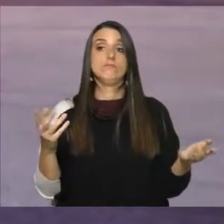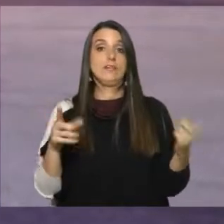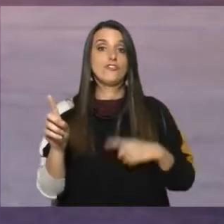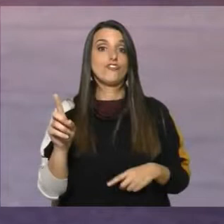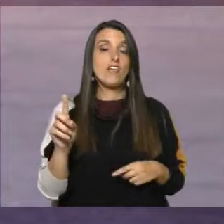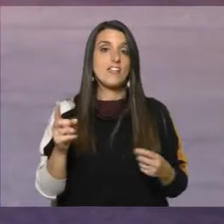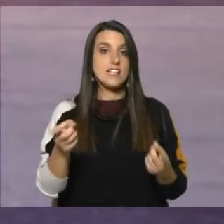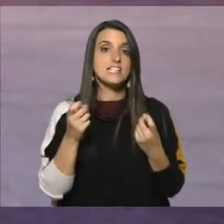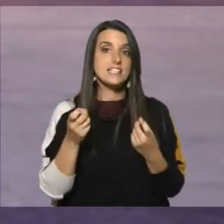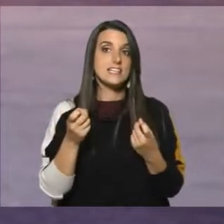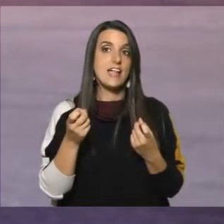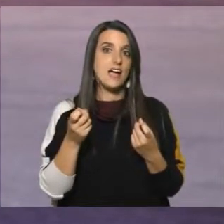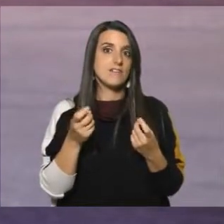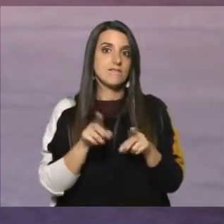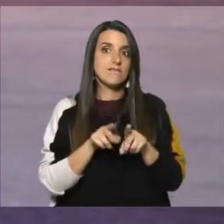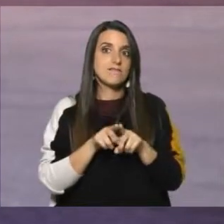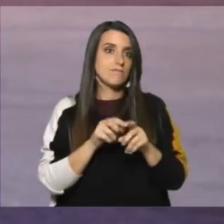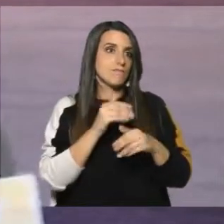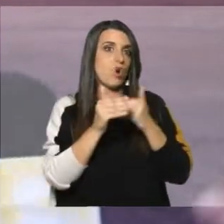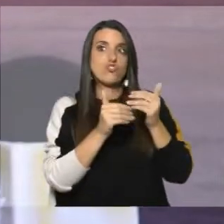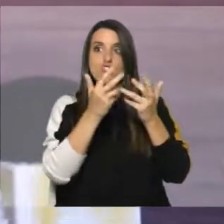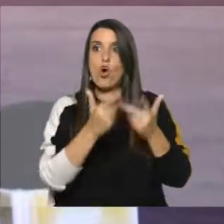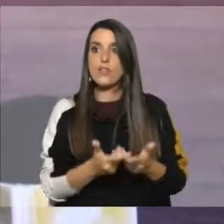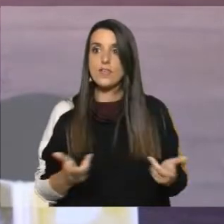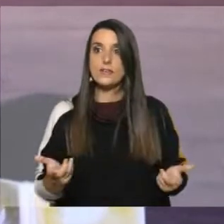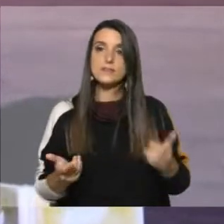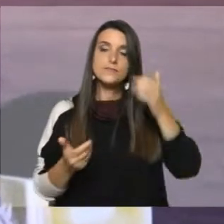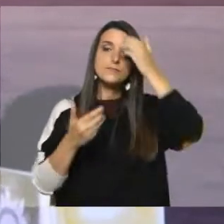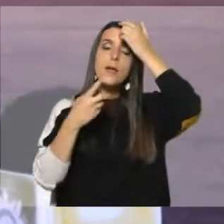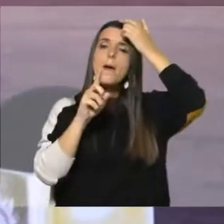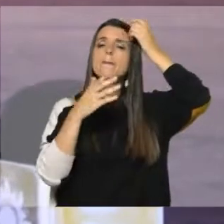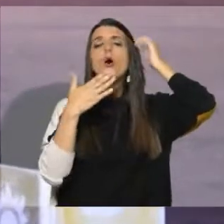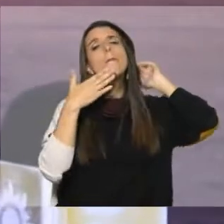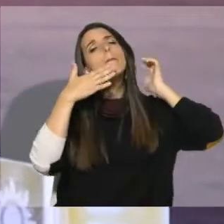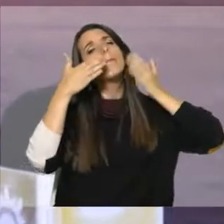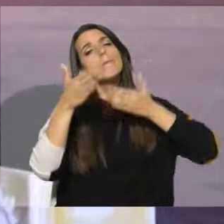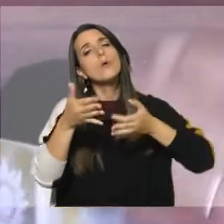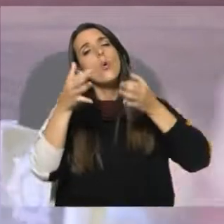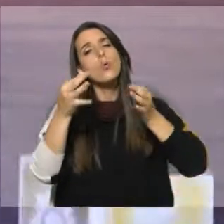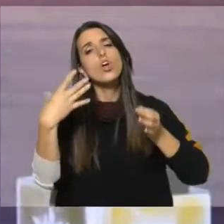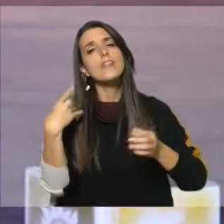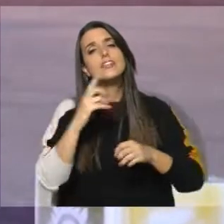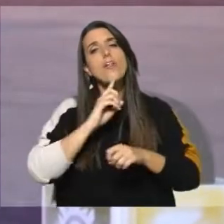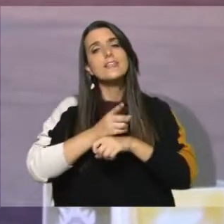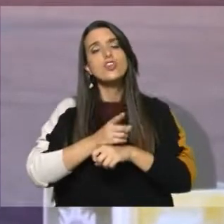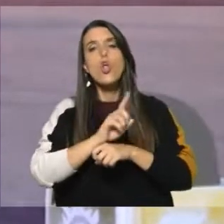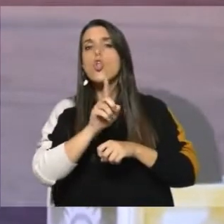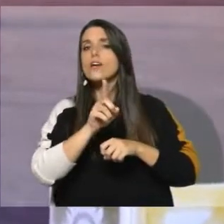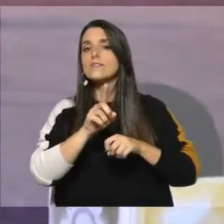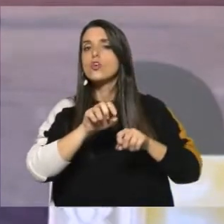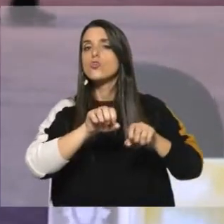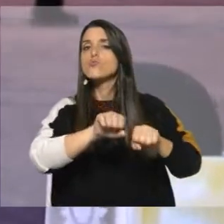por los procedimientos. Bien, pero puntualmente esta decisión del directorio que no suspende la acción